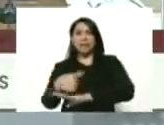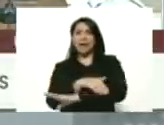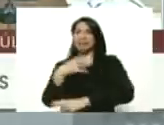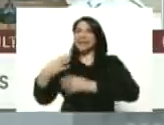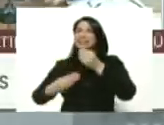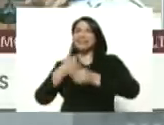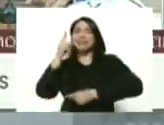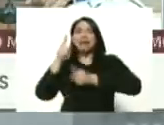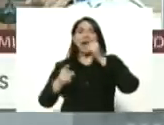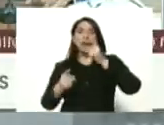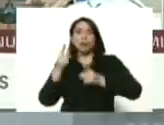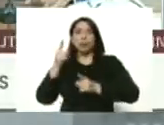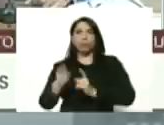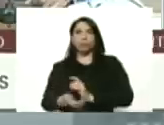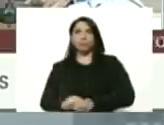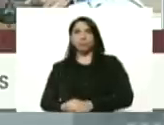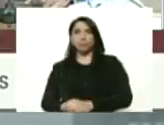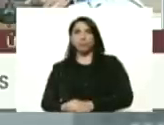hacer algo